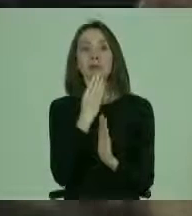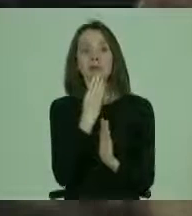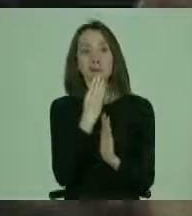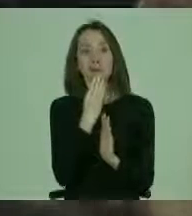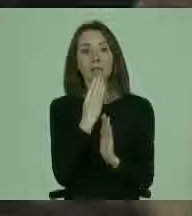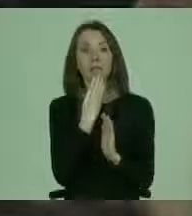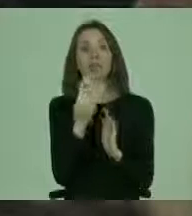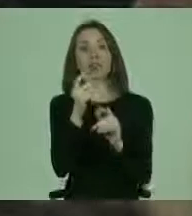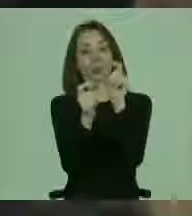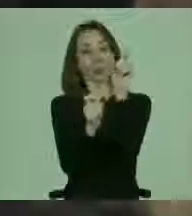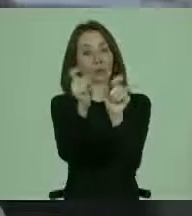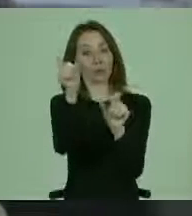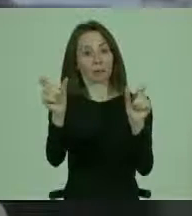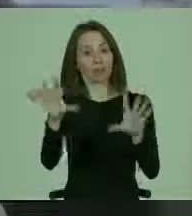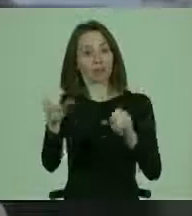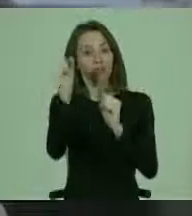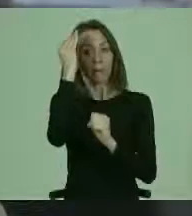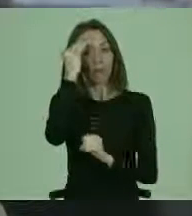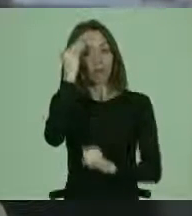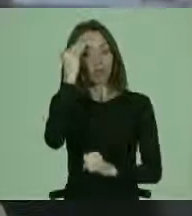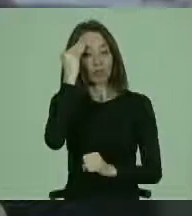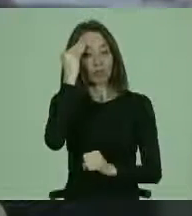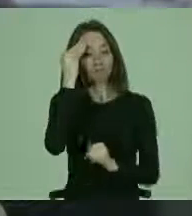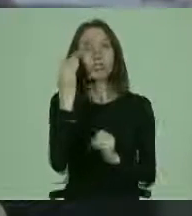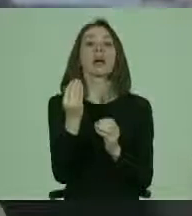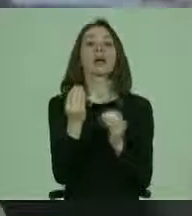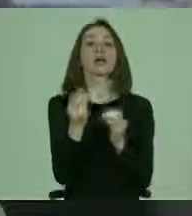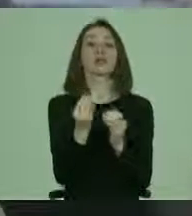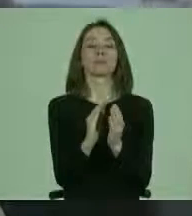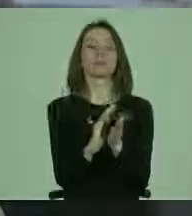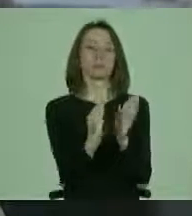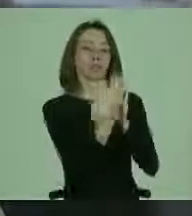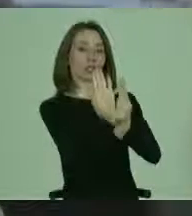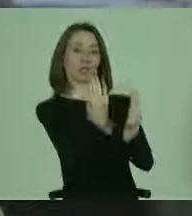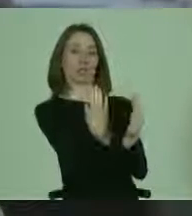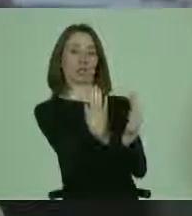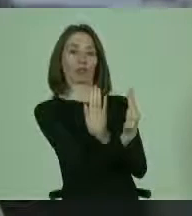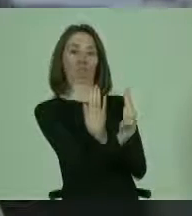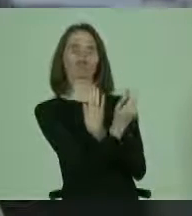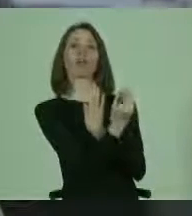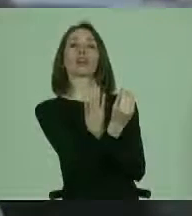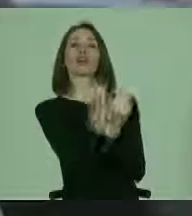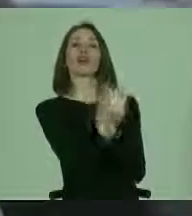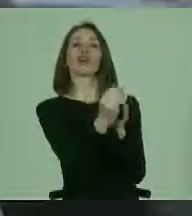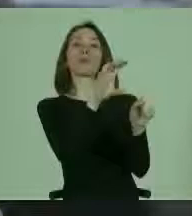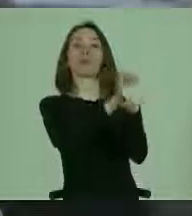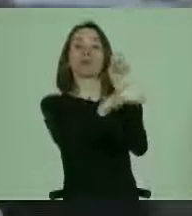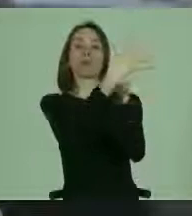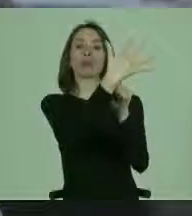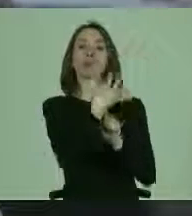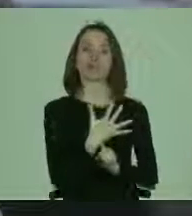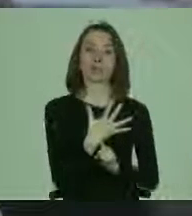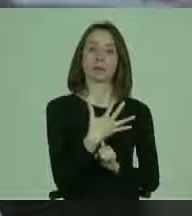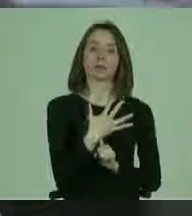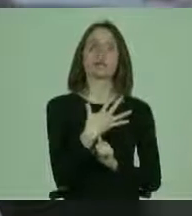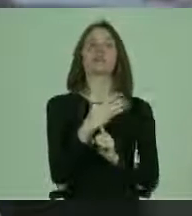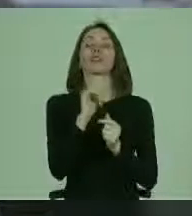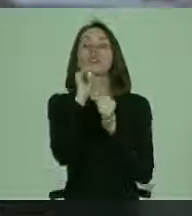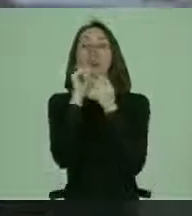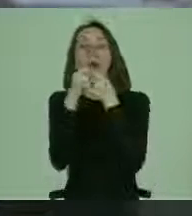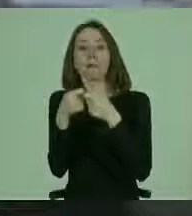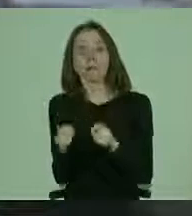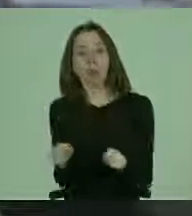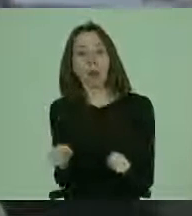con la toma de conciencia, tiene que ver desde el otro punto de vista con las situaciones de discriminación, de pobreza.